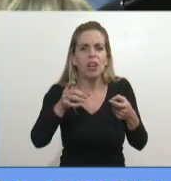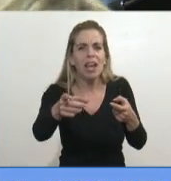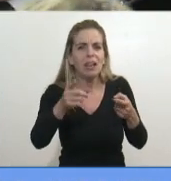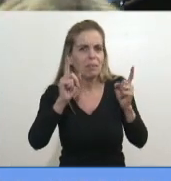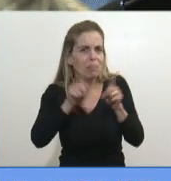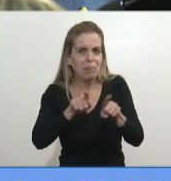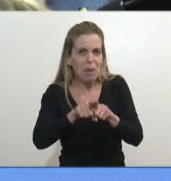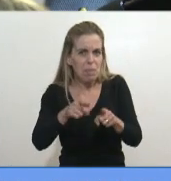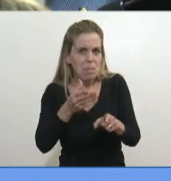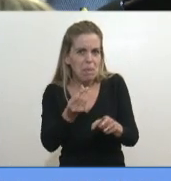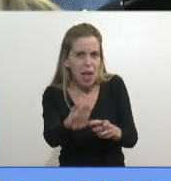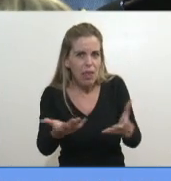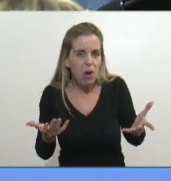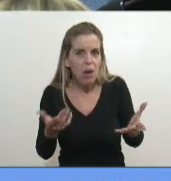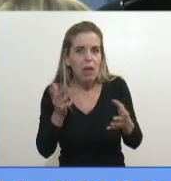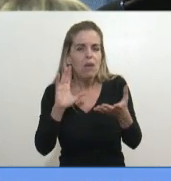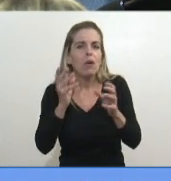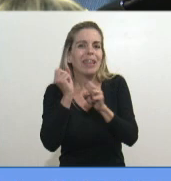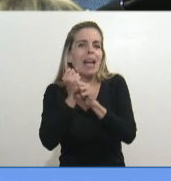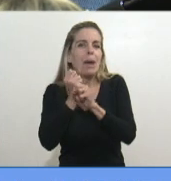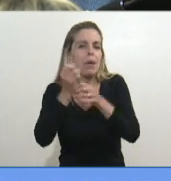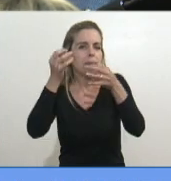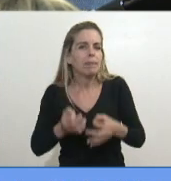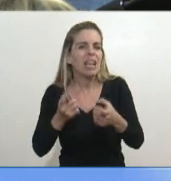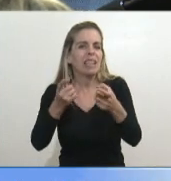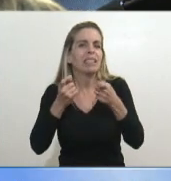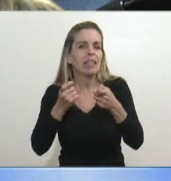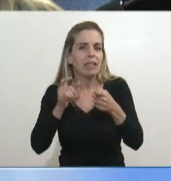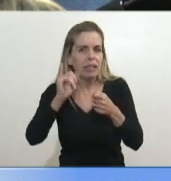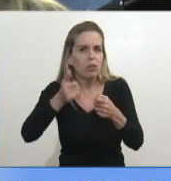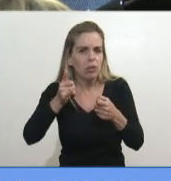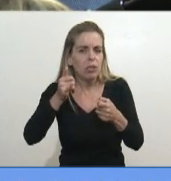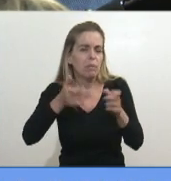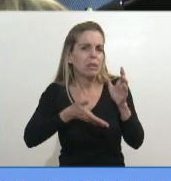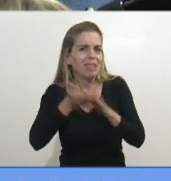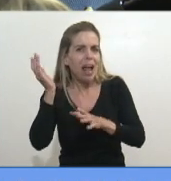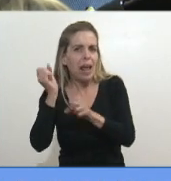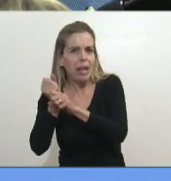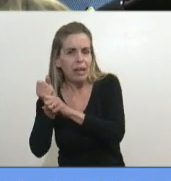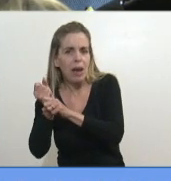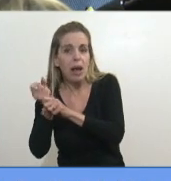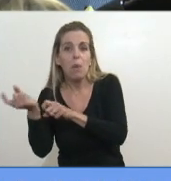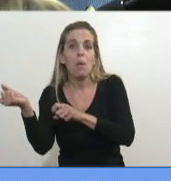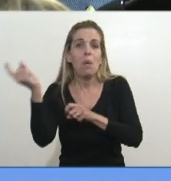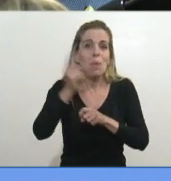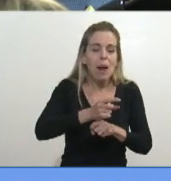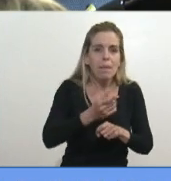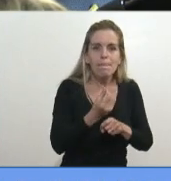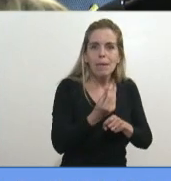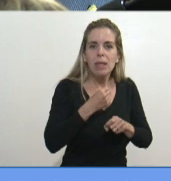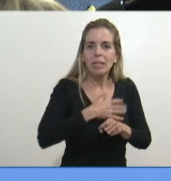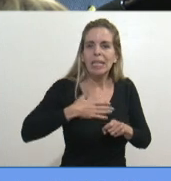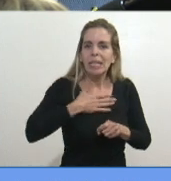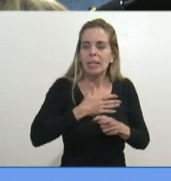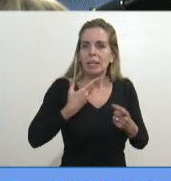Los que están trabajando en forma esencial, que saben que tienen que salir a hacerlo. Y tienen que volver a sus casas con el temor de decir, bueno, ojalá